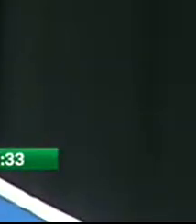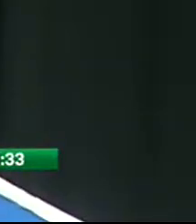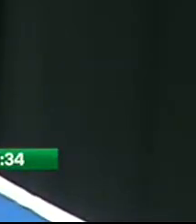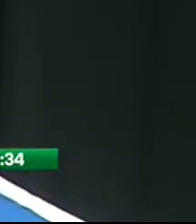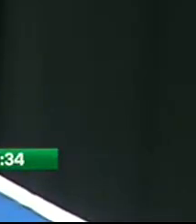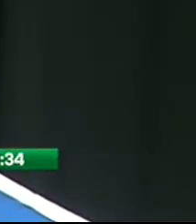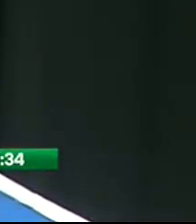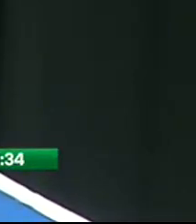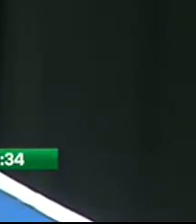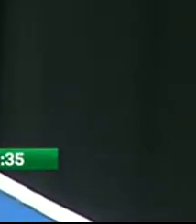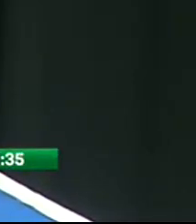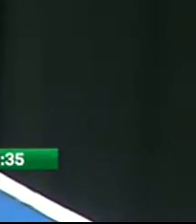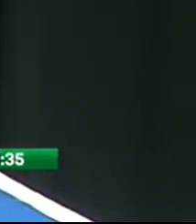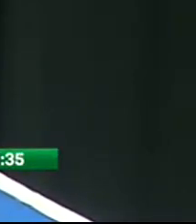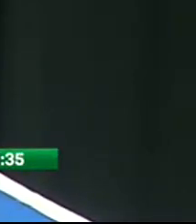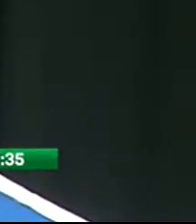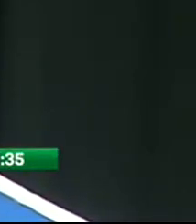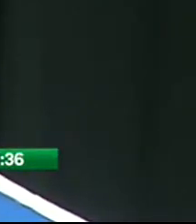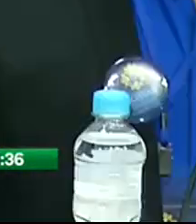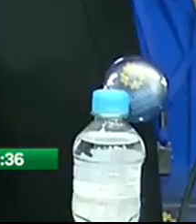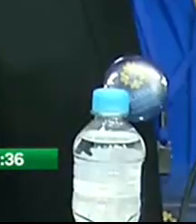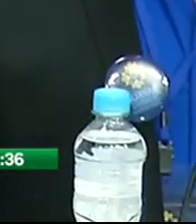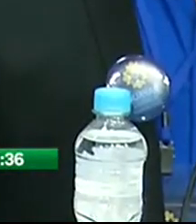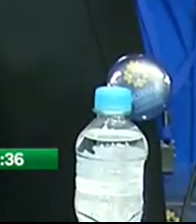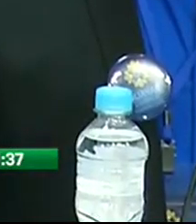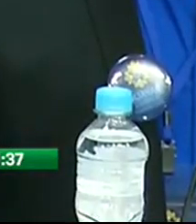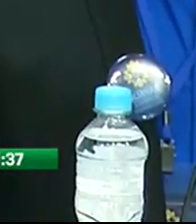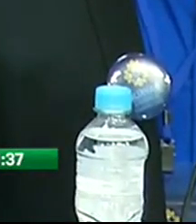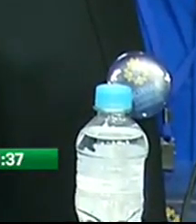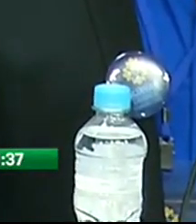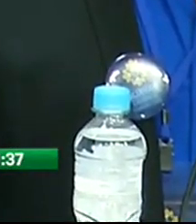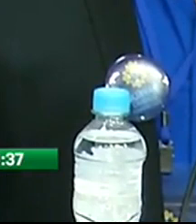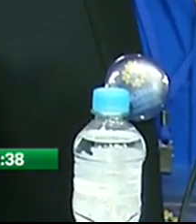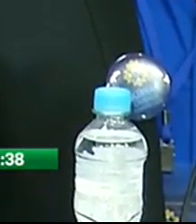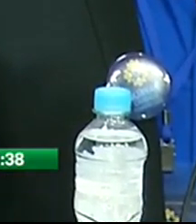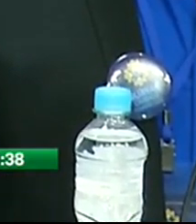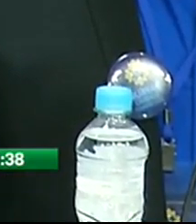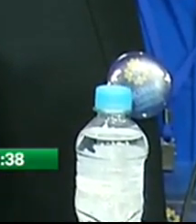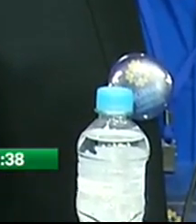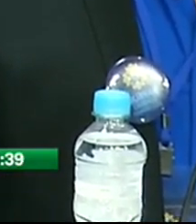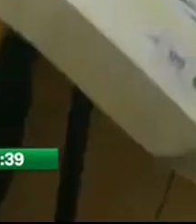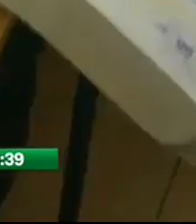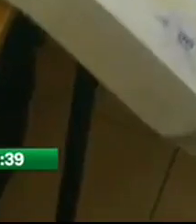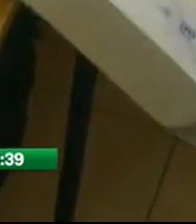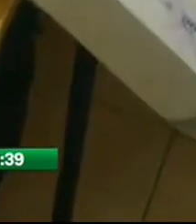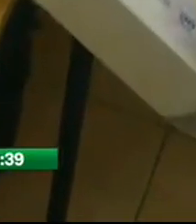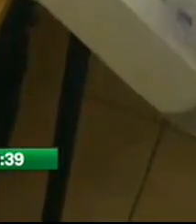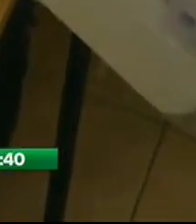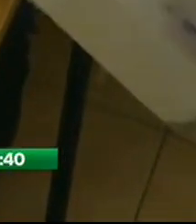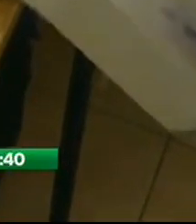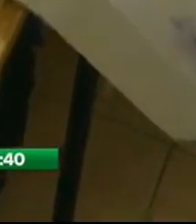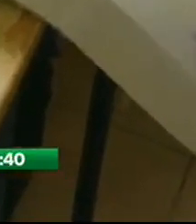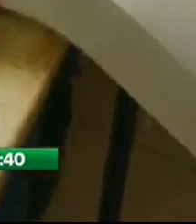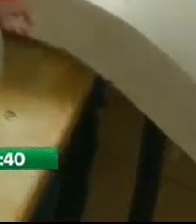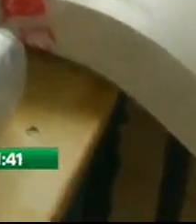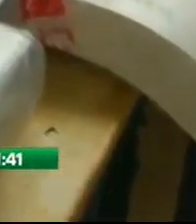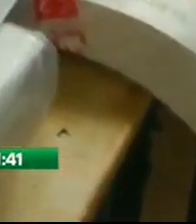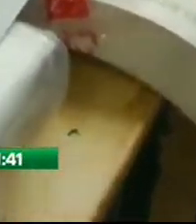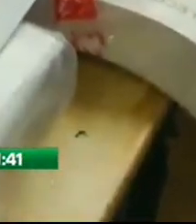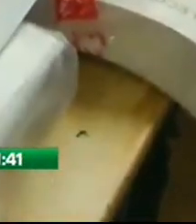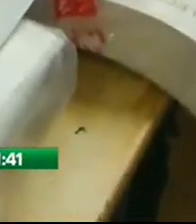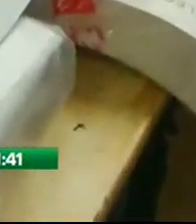los guayasenses conozcan más a los personajes políticos y sus propuestas de campaña para lo que serán las elecciones